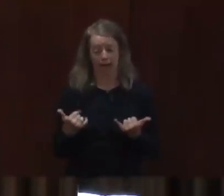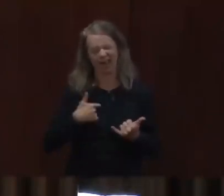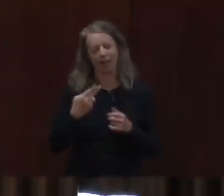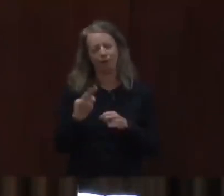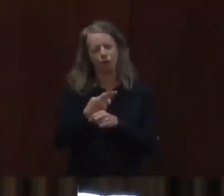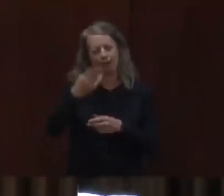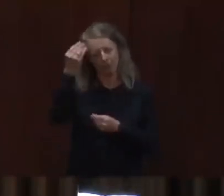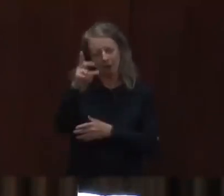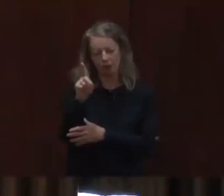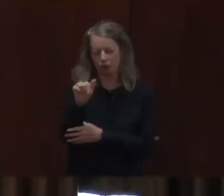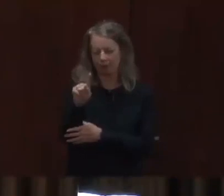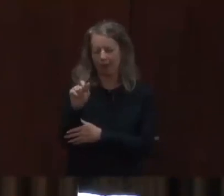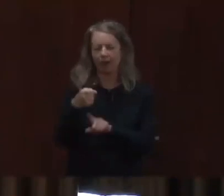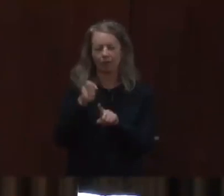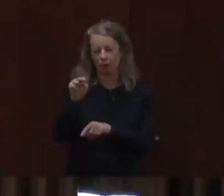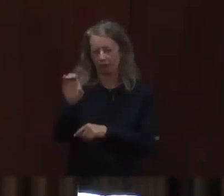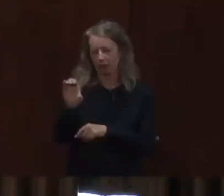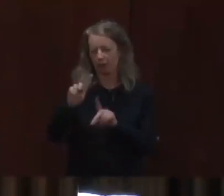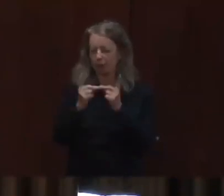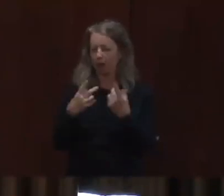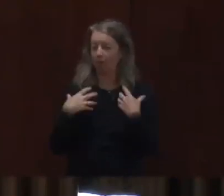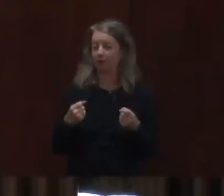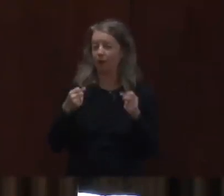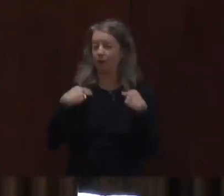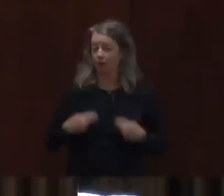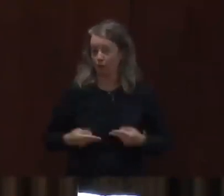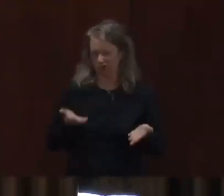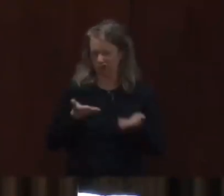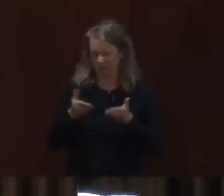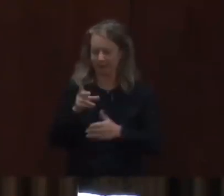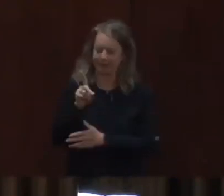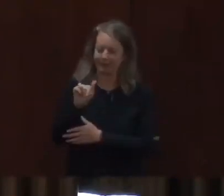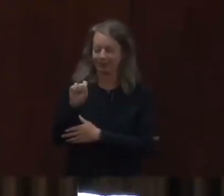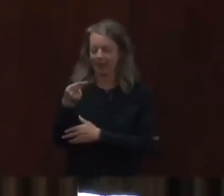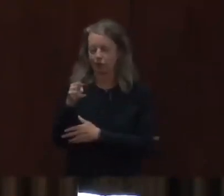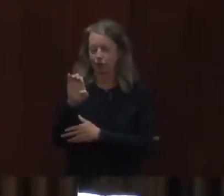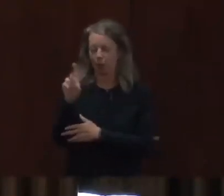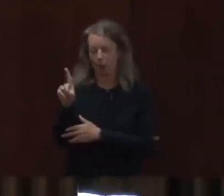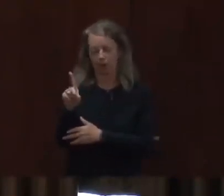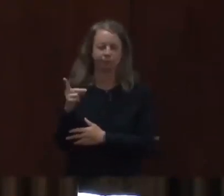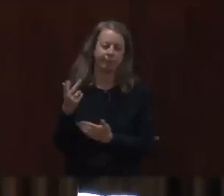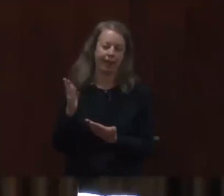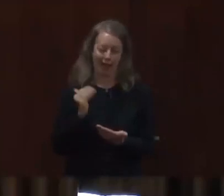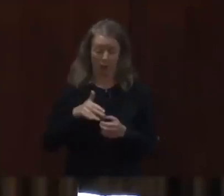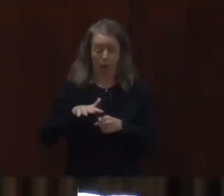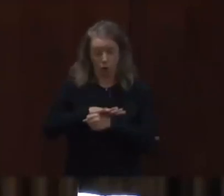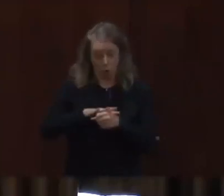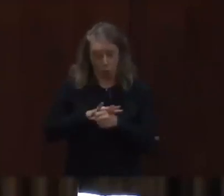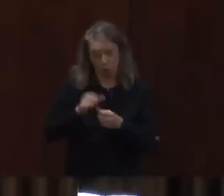Esto presenta una oportunidad muy buena para informarnos y para una recomendación